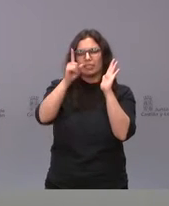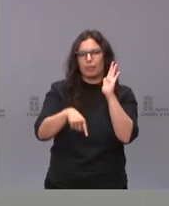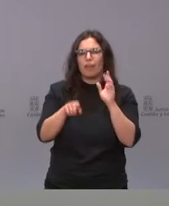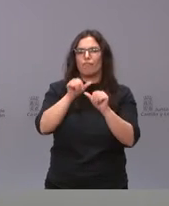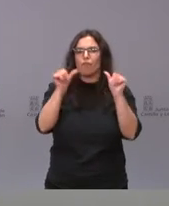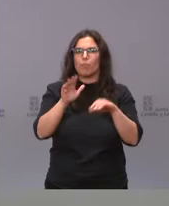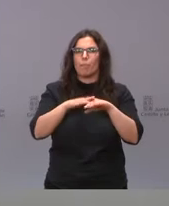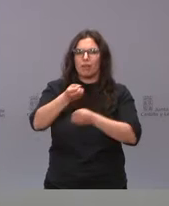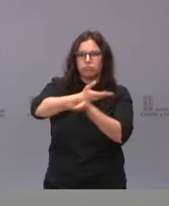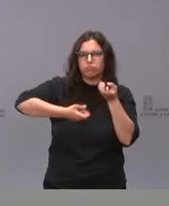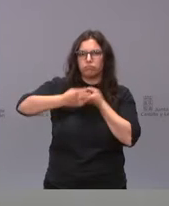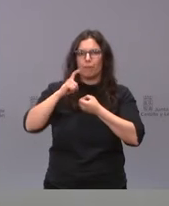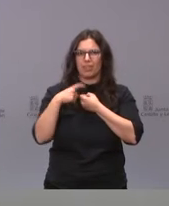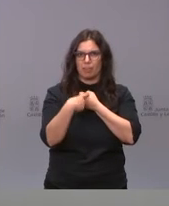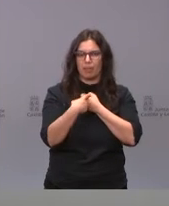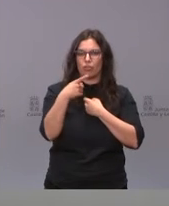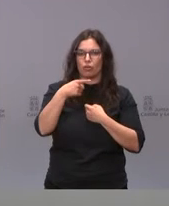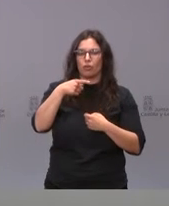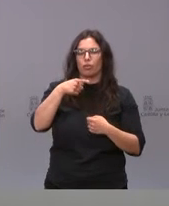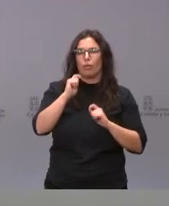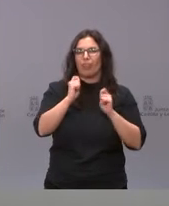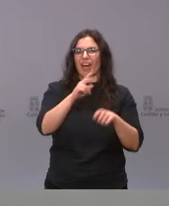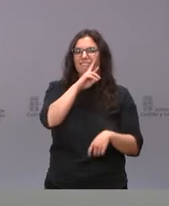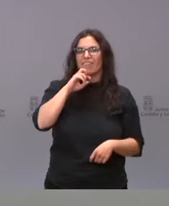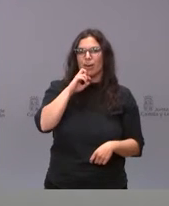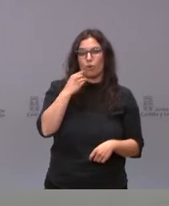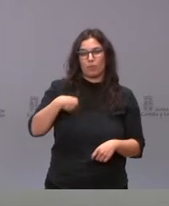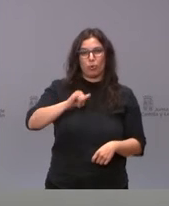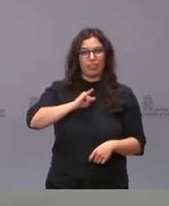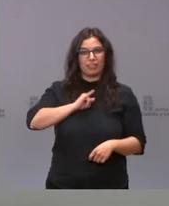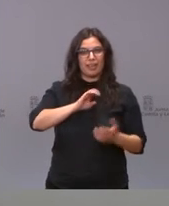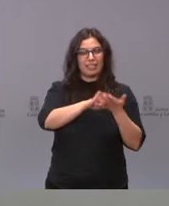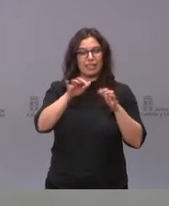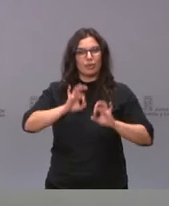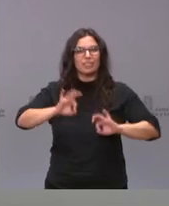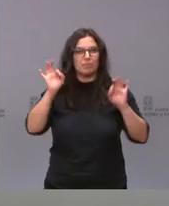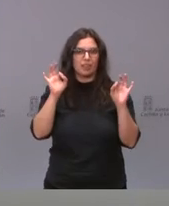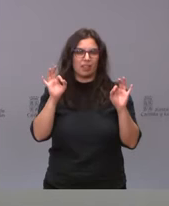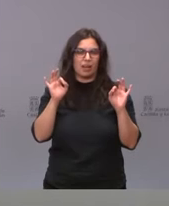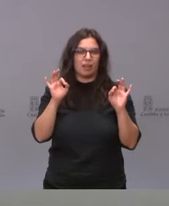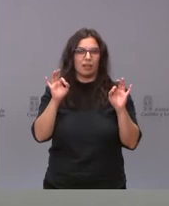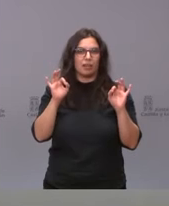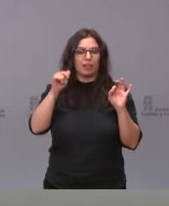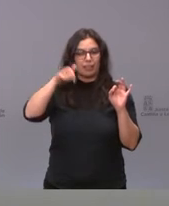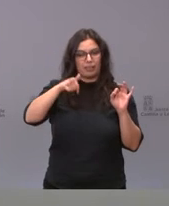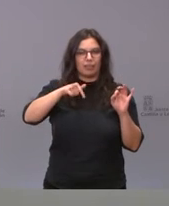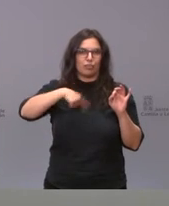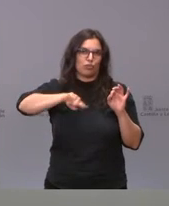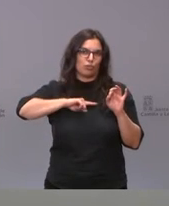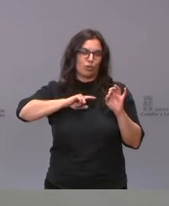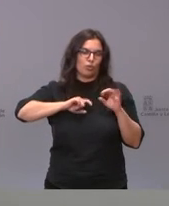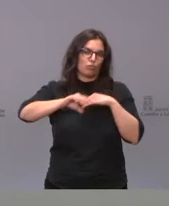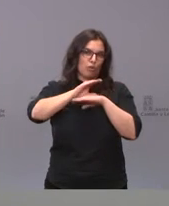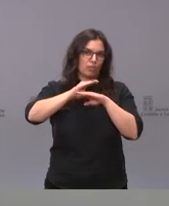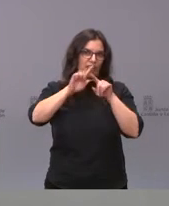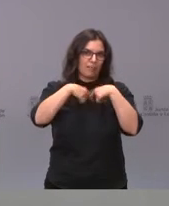algo que en Castilla y León es una de las señas de identidad, especialmente en esta consejería, especialmente